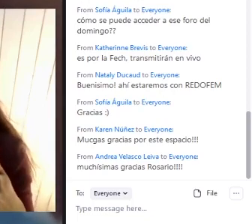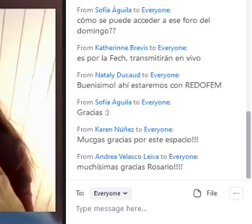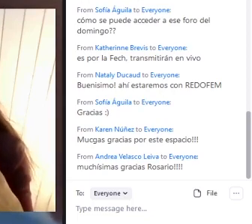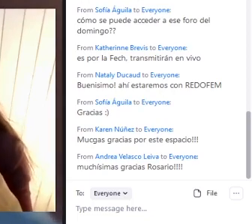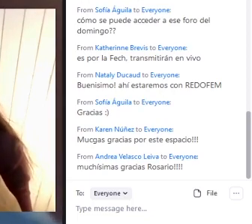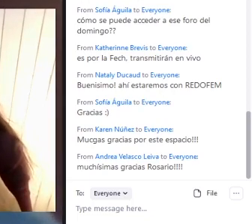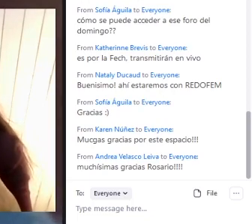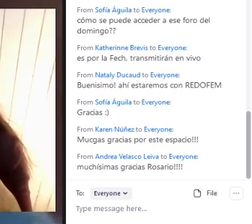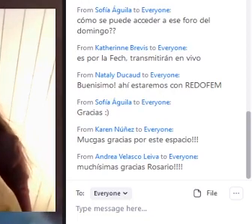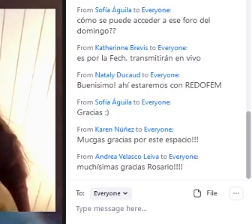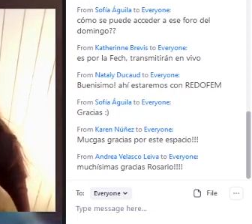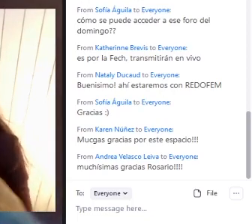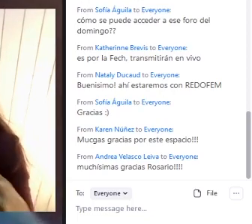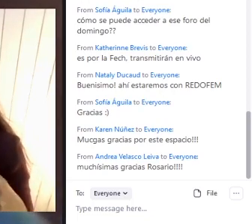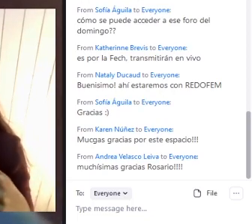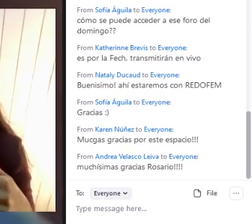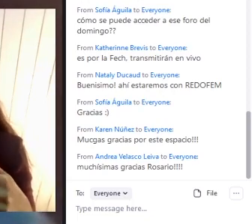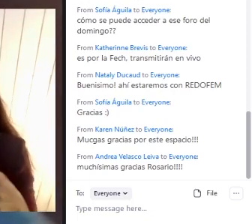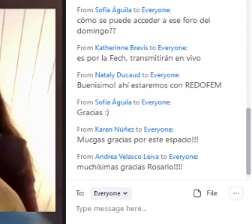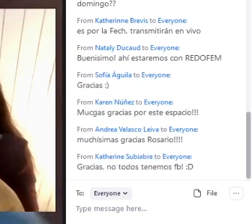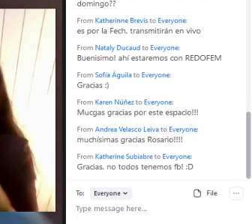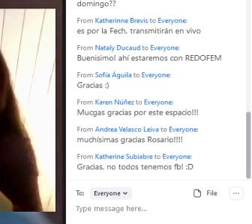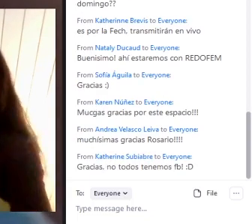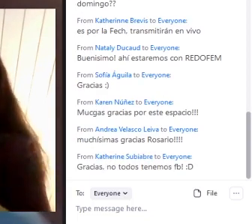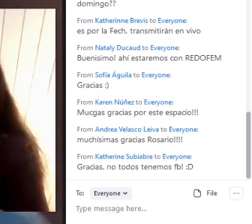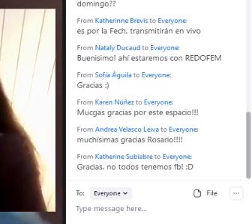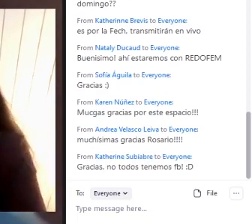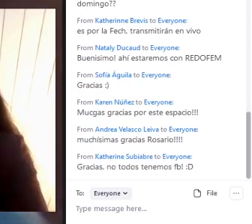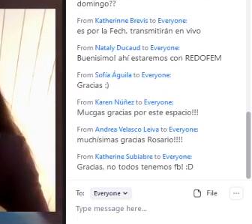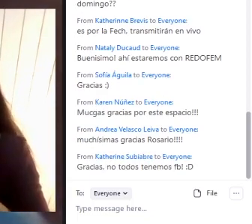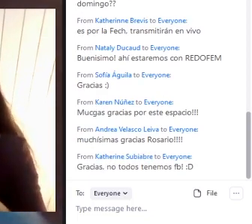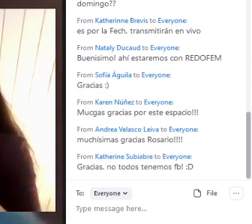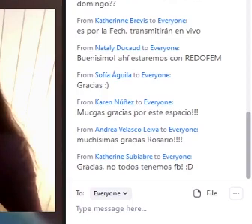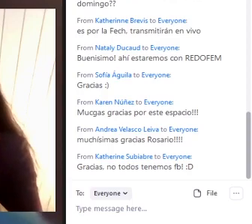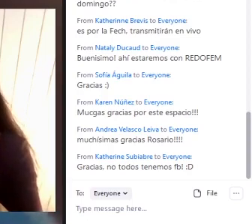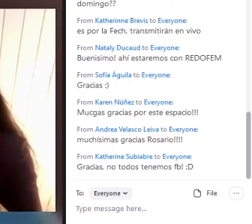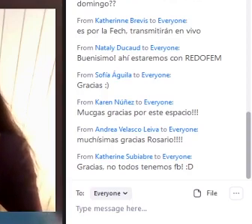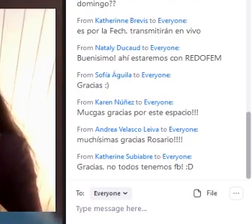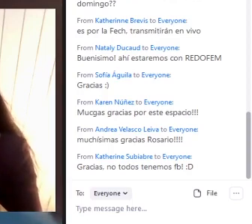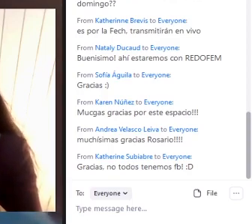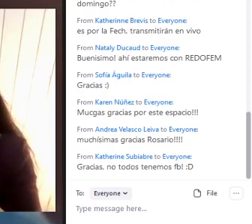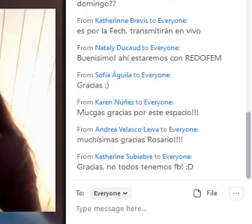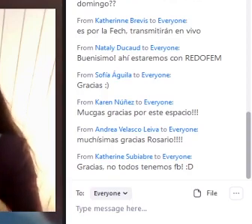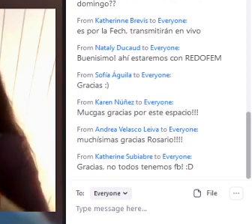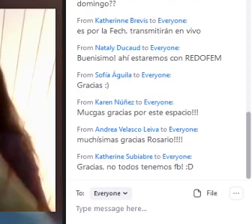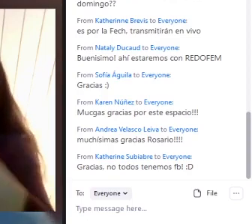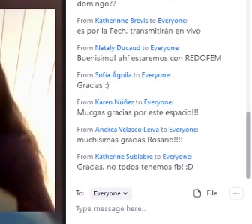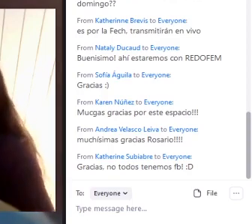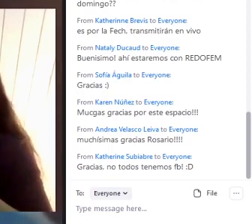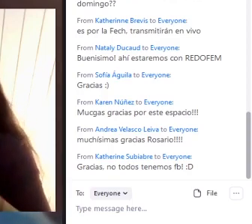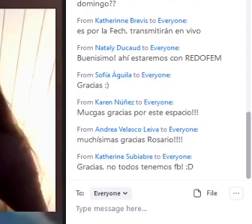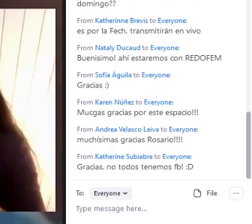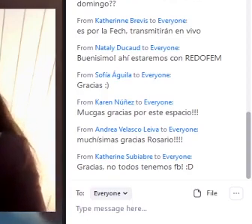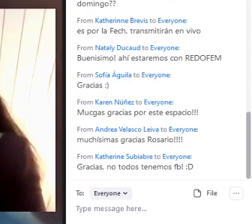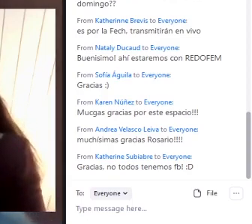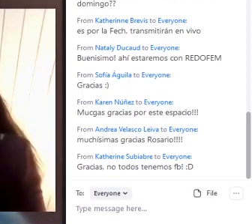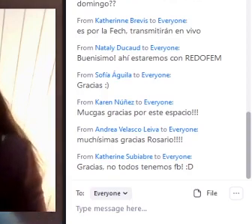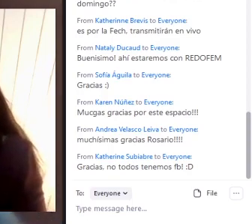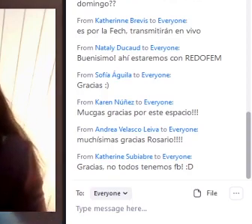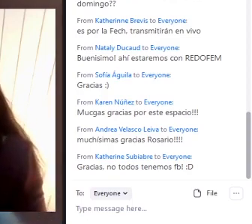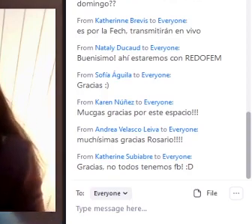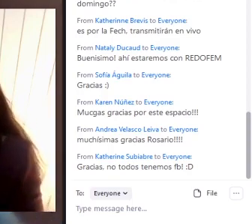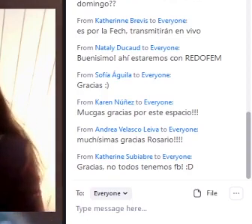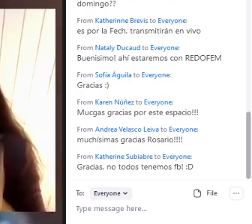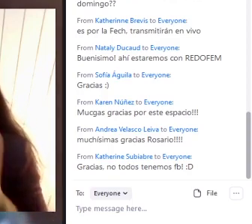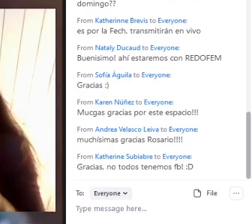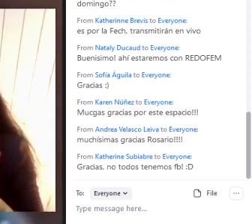Escuela de Historia Y Ciencias Sociales Watch en Facebook Y Escuela Historia Watch En Instagram Así que también Vamos a colgando La información ahí